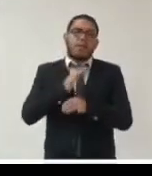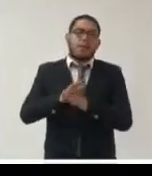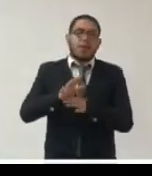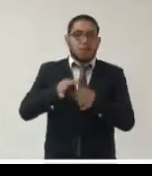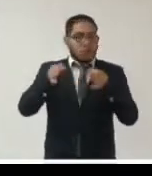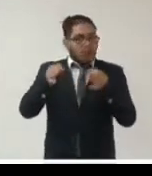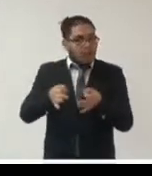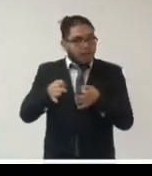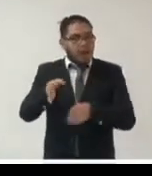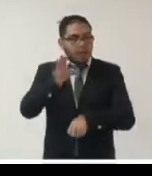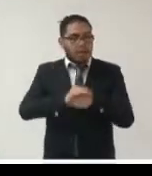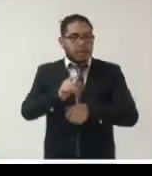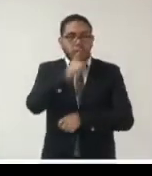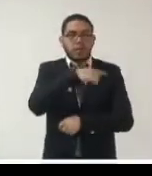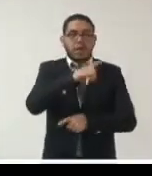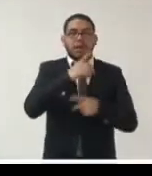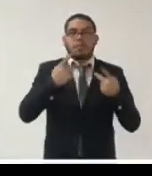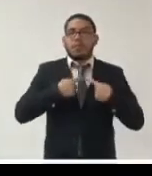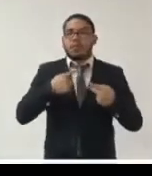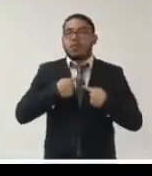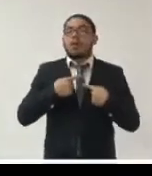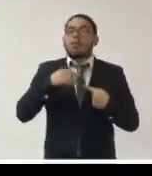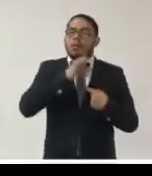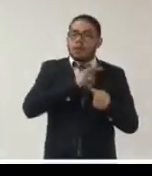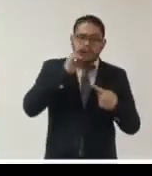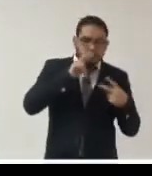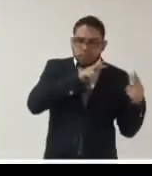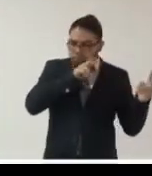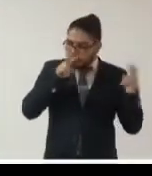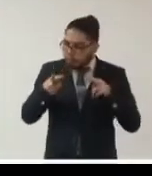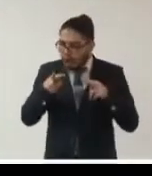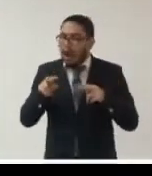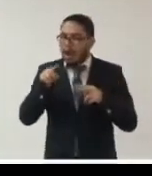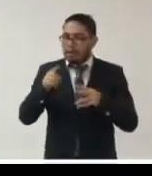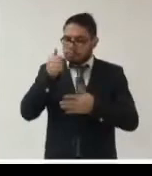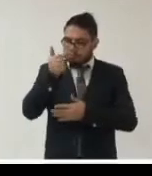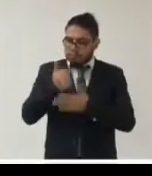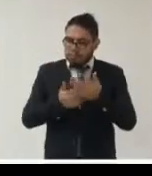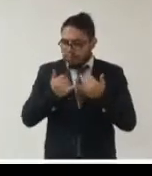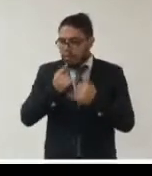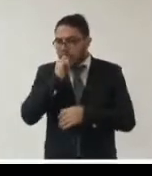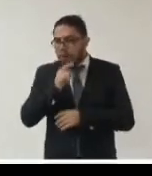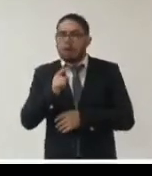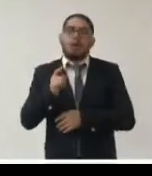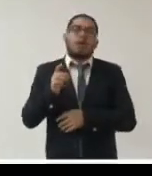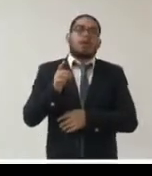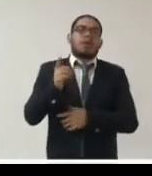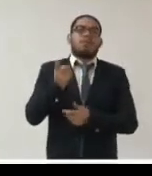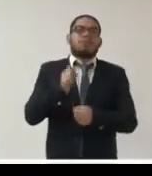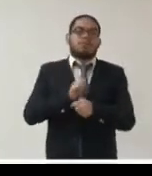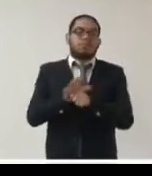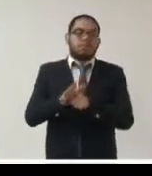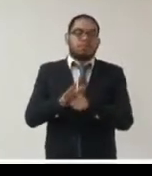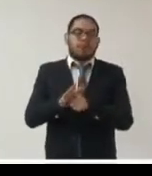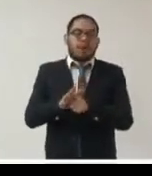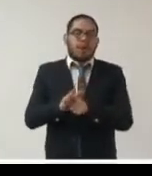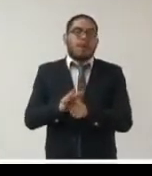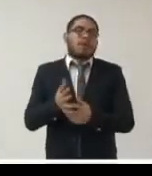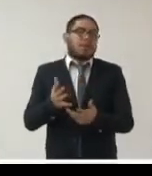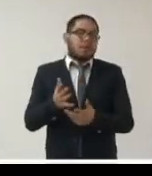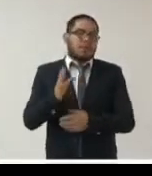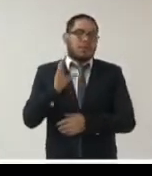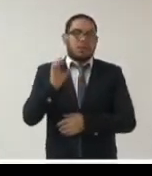que permita a la ciudadanía conocer los servicios disponibles para la atención de la contingencia por COVID-19 y